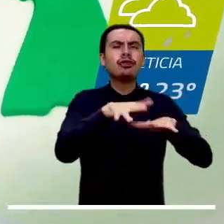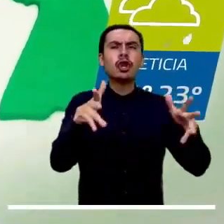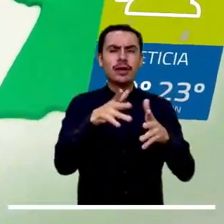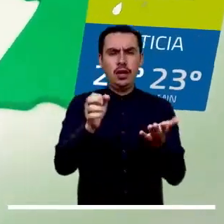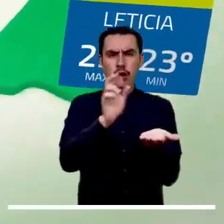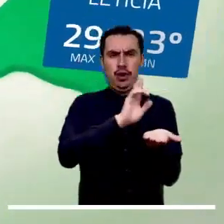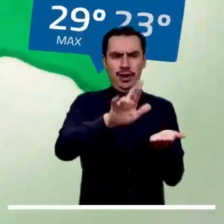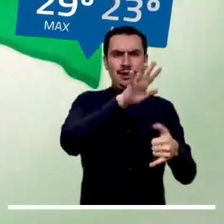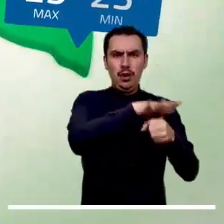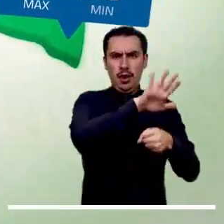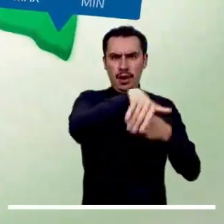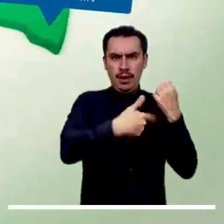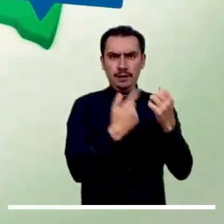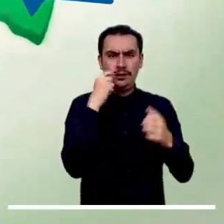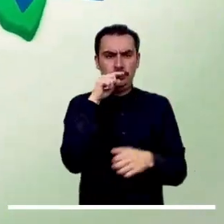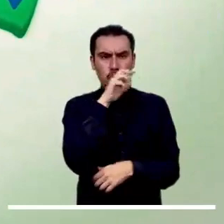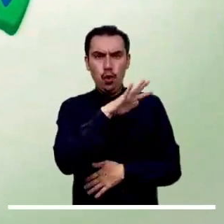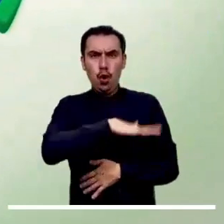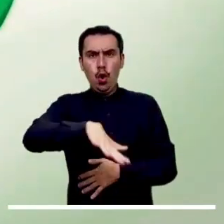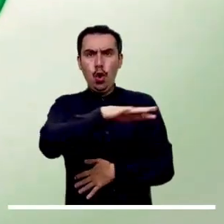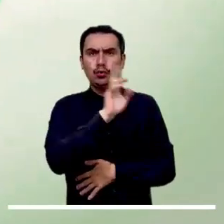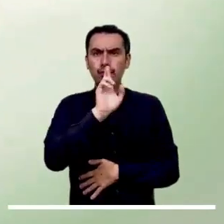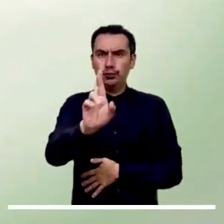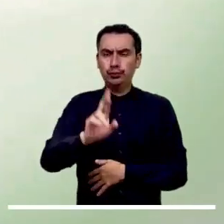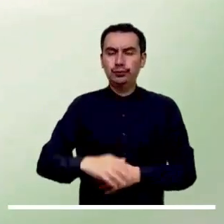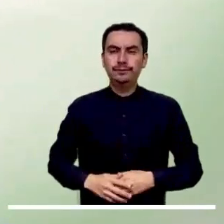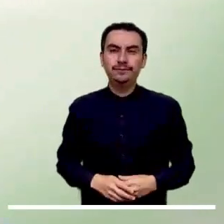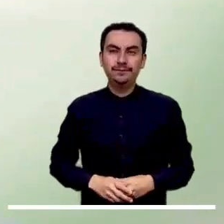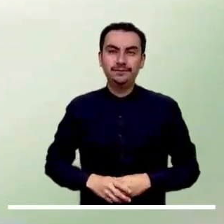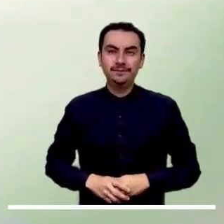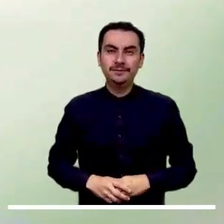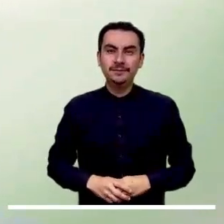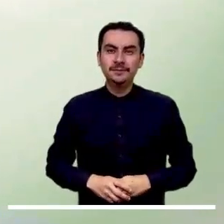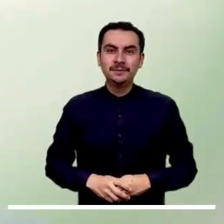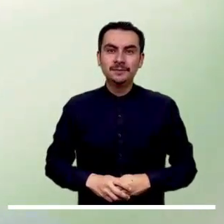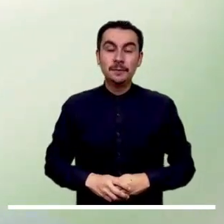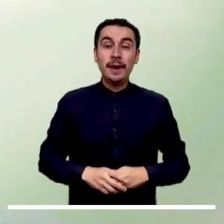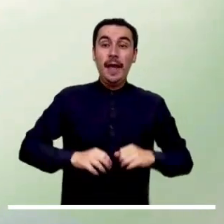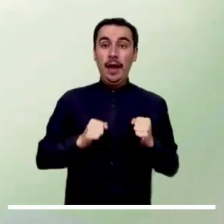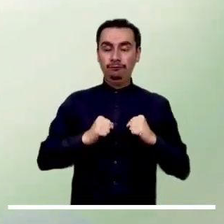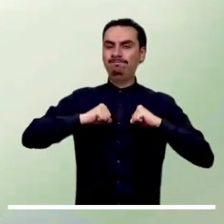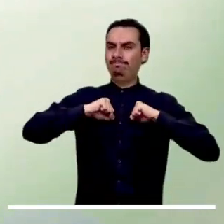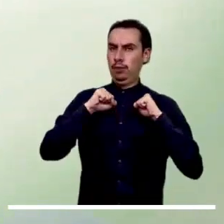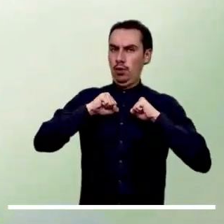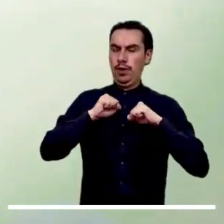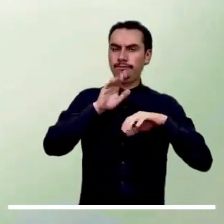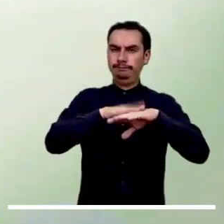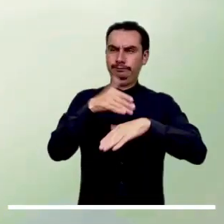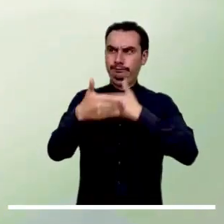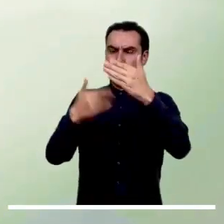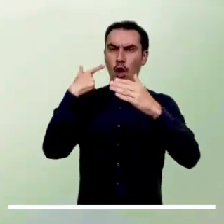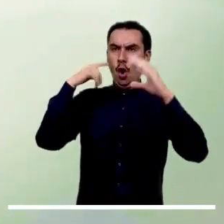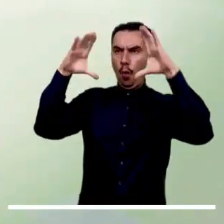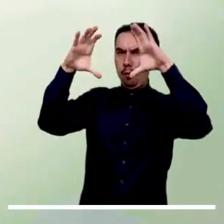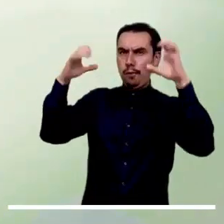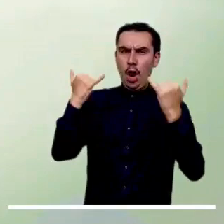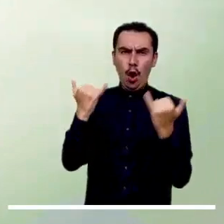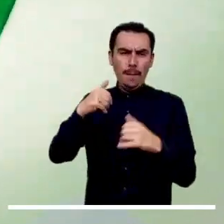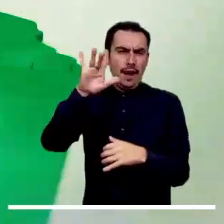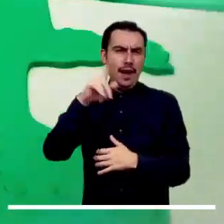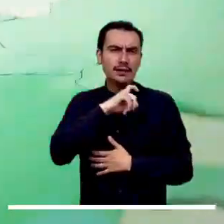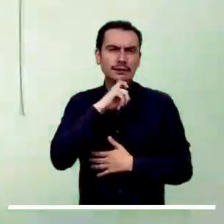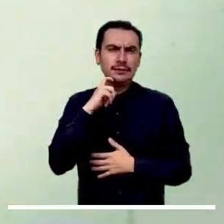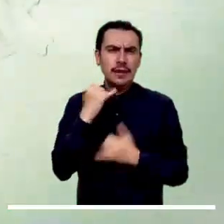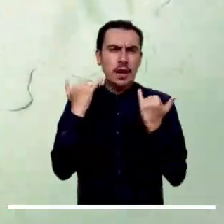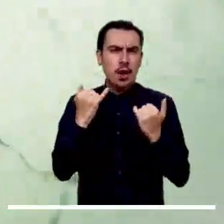Lluvias significativas se podrán observar en los departamentos de Amazonas, Caquetá, Putumayo, Guaviare y Guainía. En